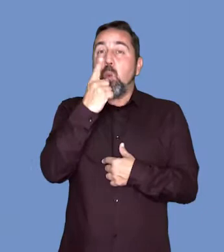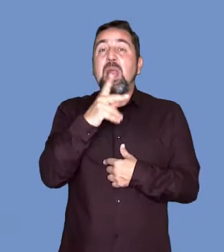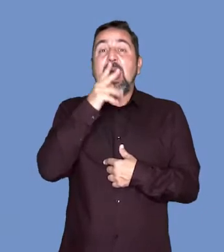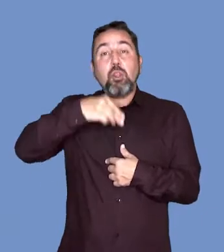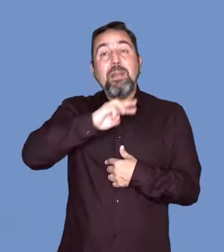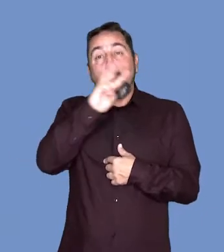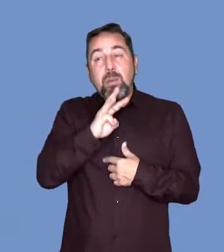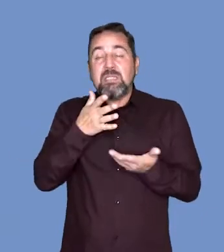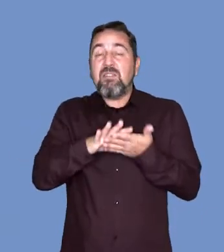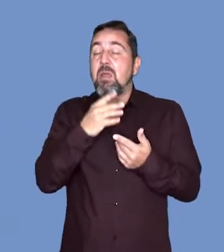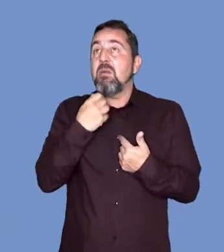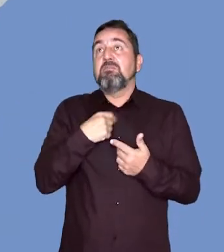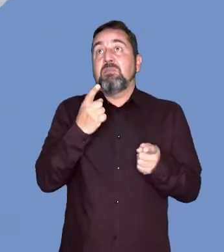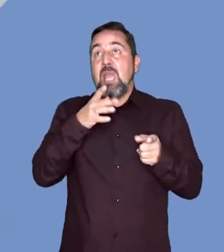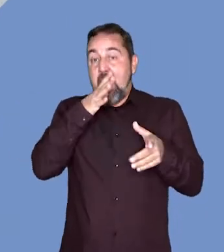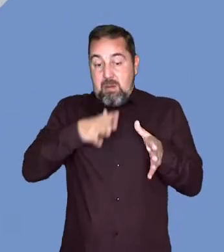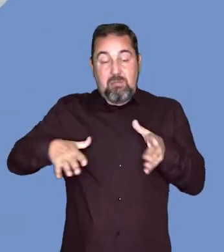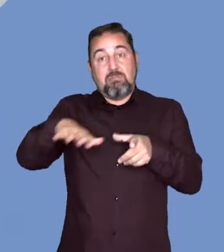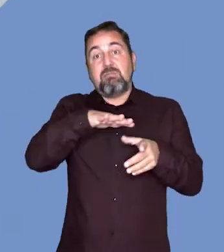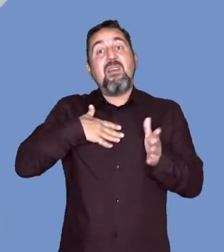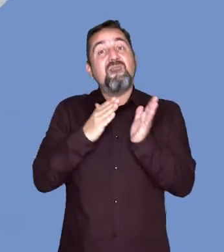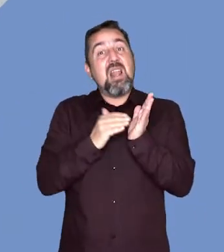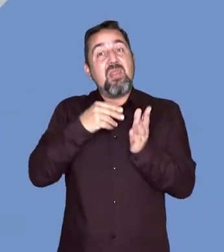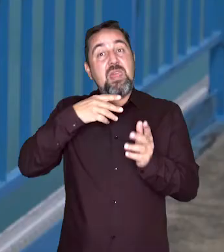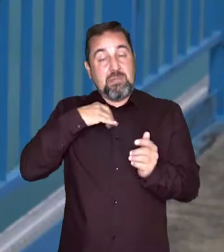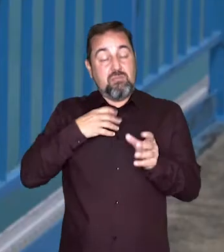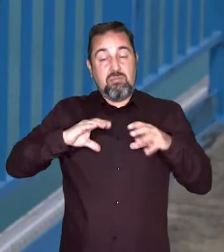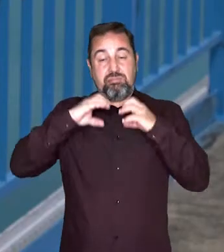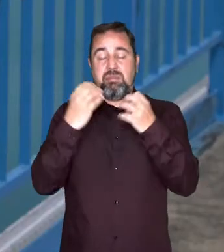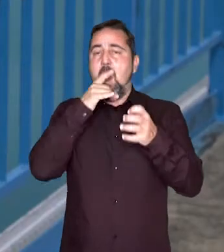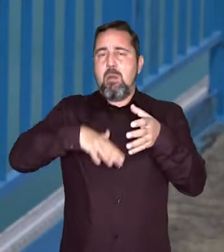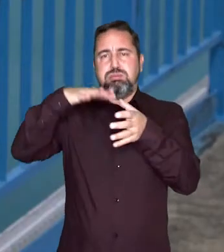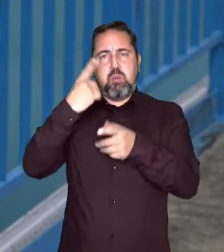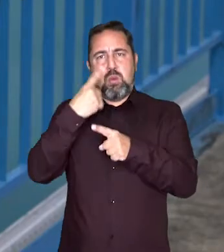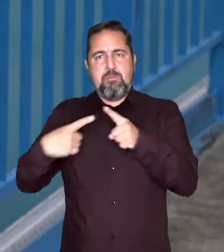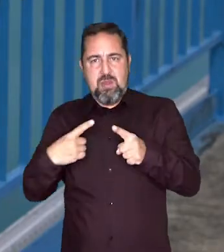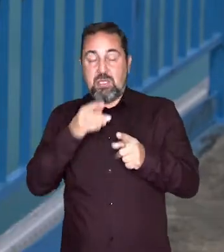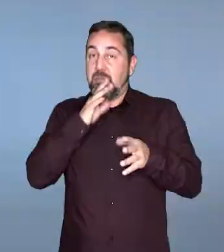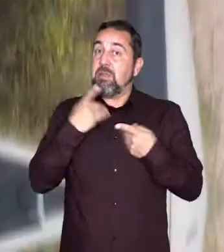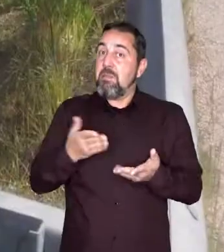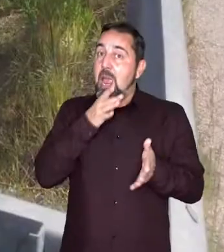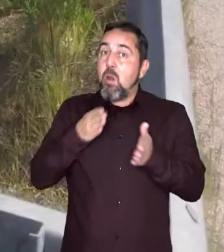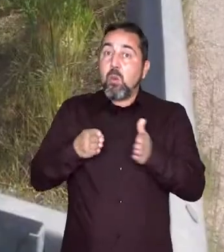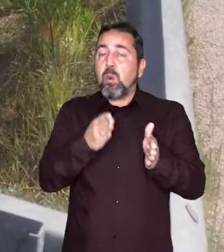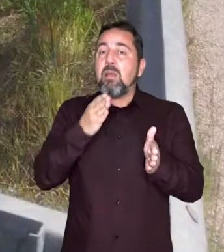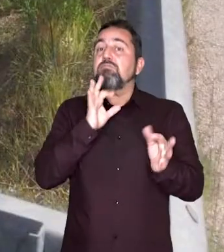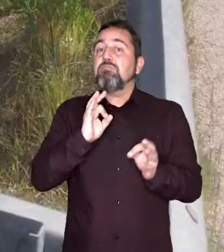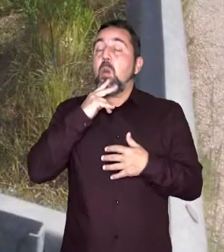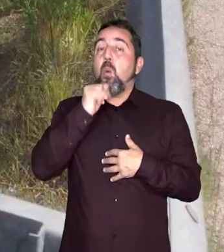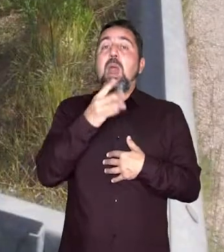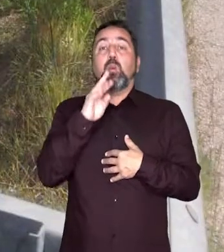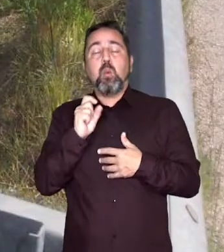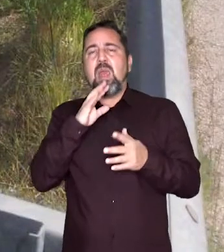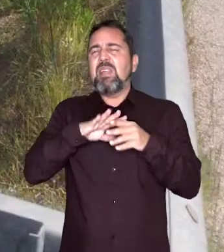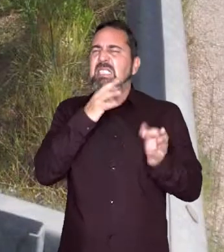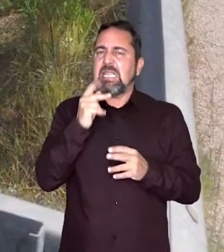magnitud, un hectómetro cúbico sería como llenar una vez y media el Estadio del Mestalla. Y en cuanto a canales hidráulicos, nombrar el canal Jucarturia, que tiene 60